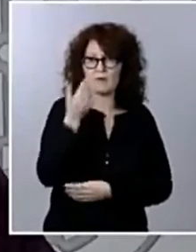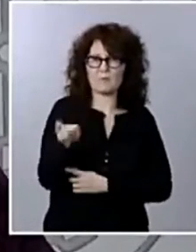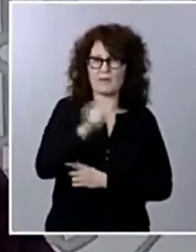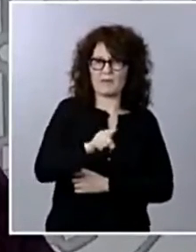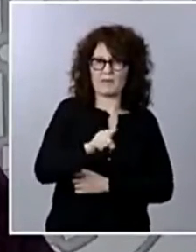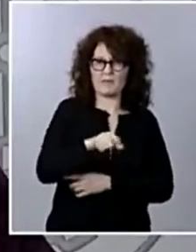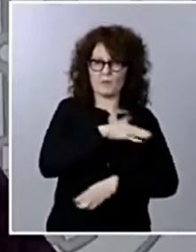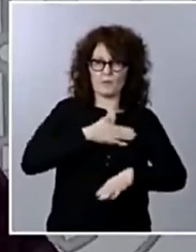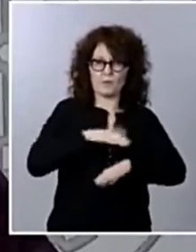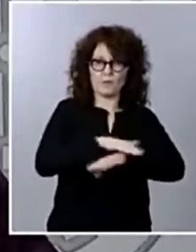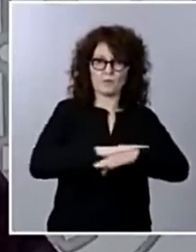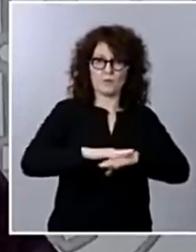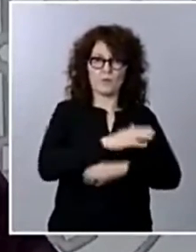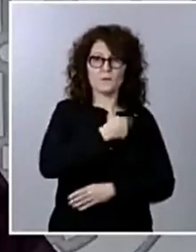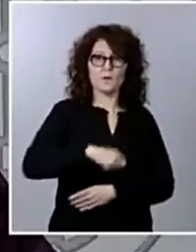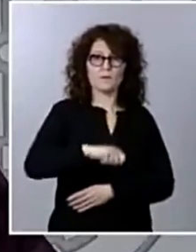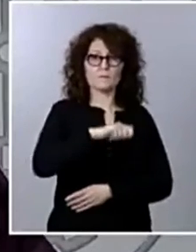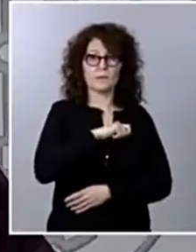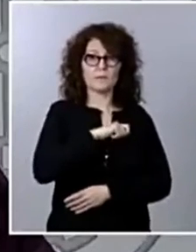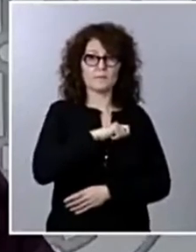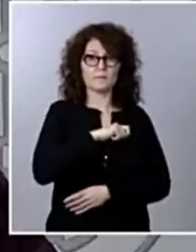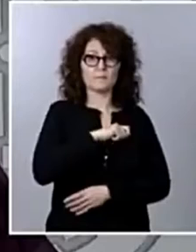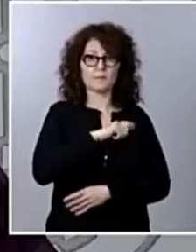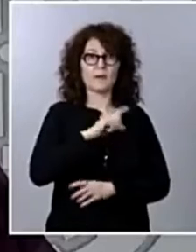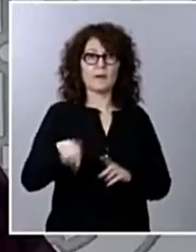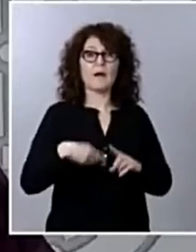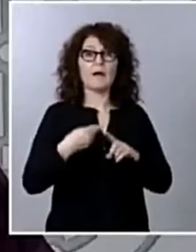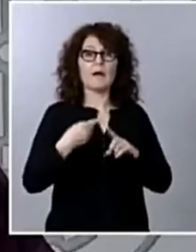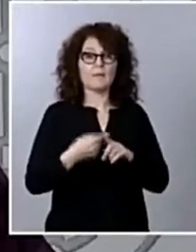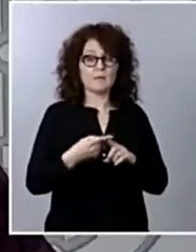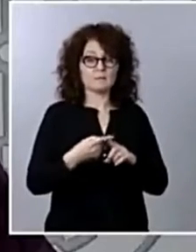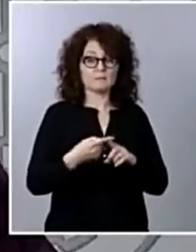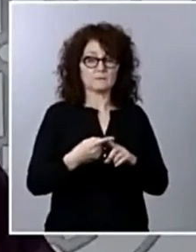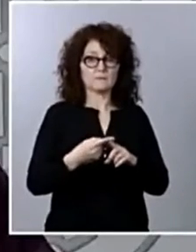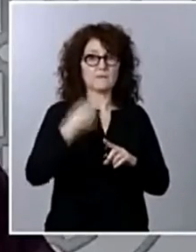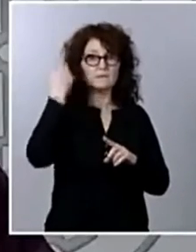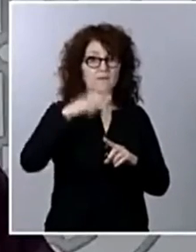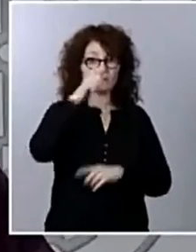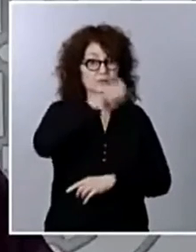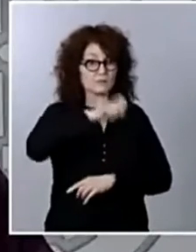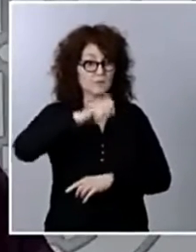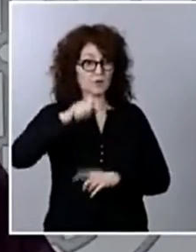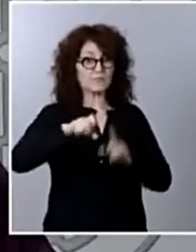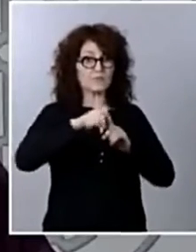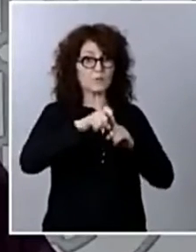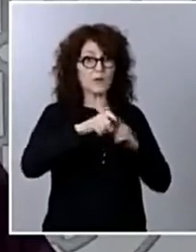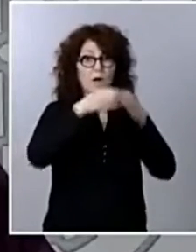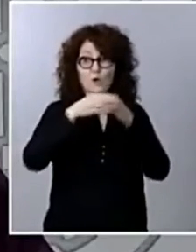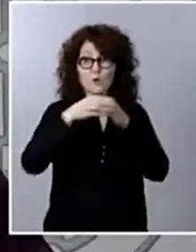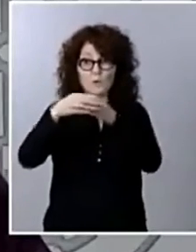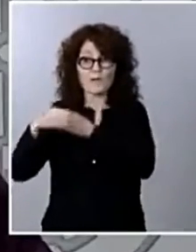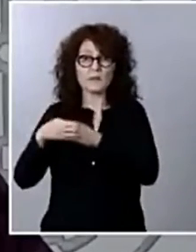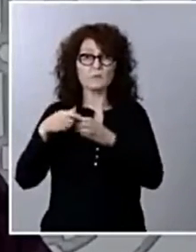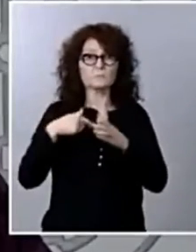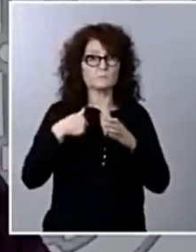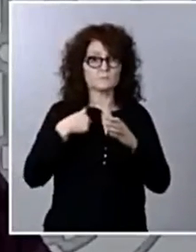España en este sentido, siendo además conscientes que las reubicaciones de estas personas se autorizan siempre de forma concreta, concreta, de